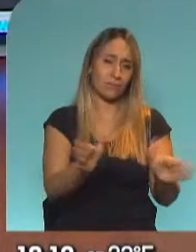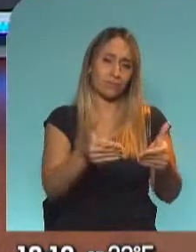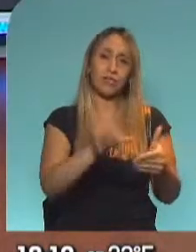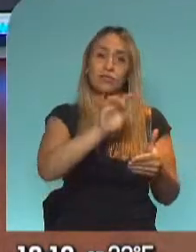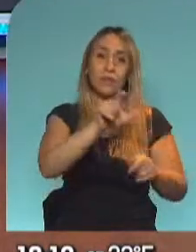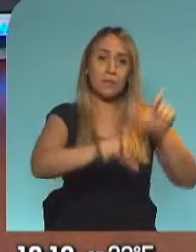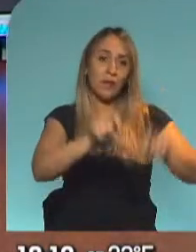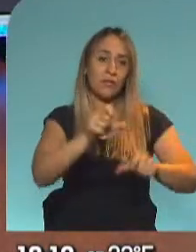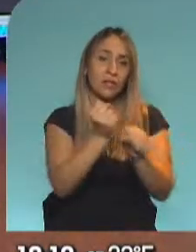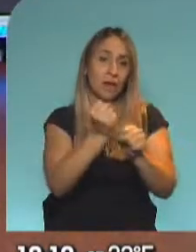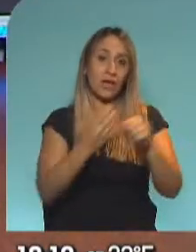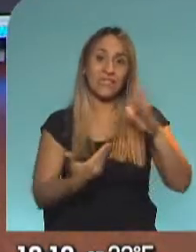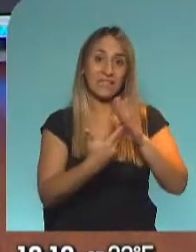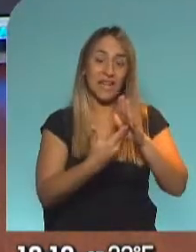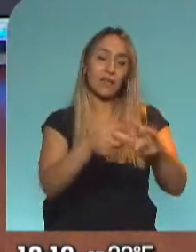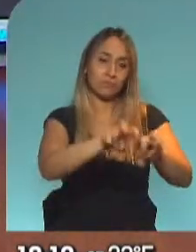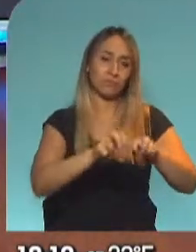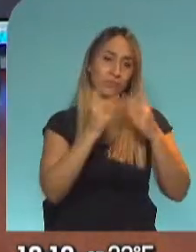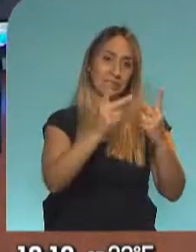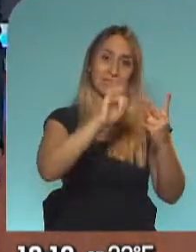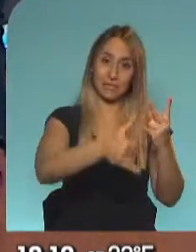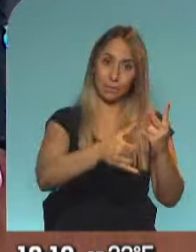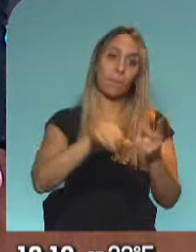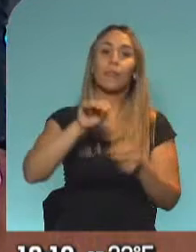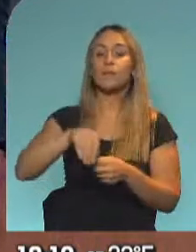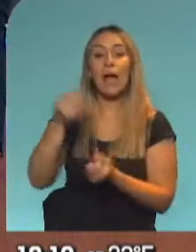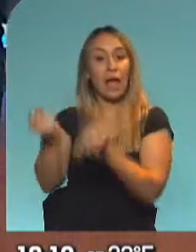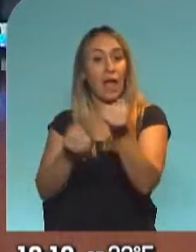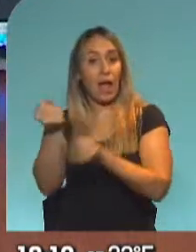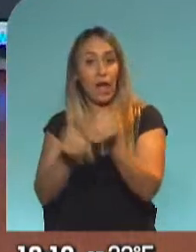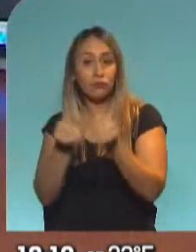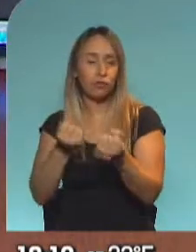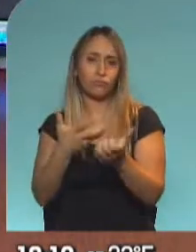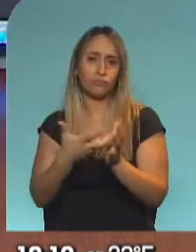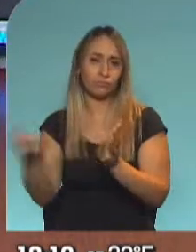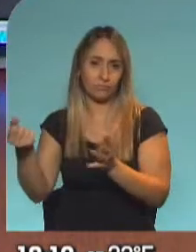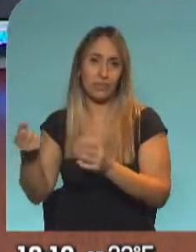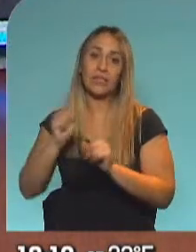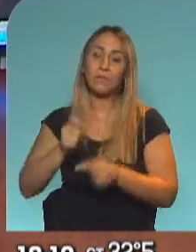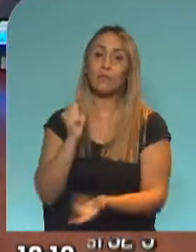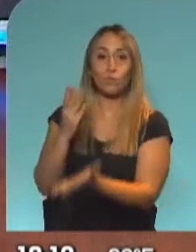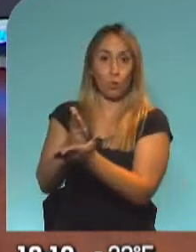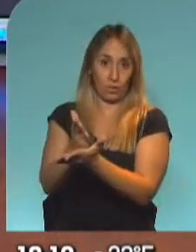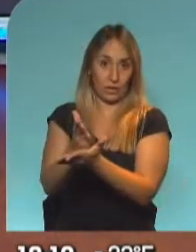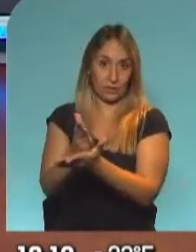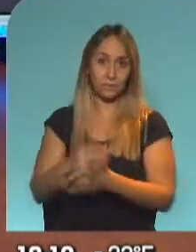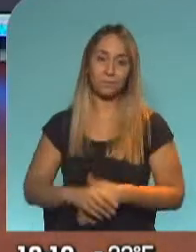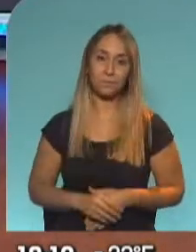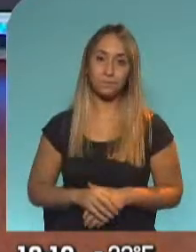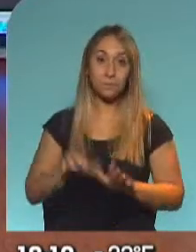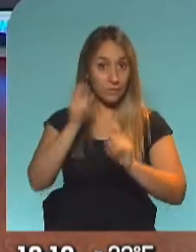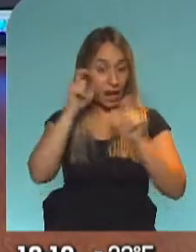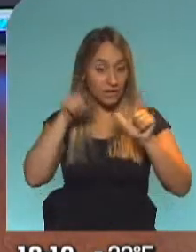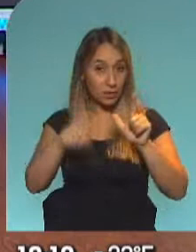trabajadores esenciales. Además, se va a habilitar el secuestro de vehículos y la imposición de multas. Presten atención acá porque las